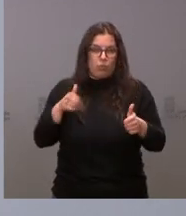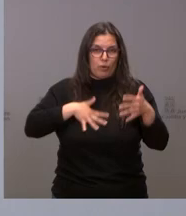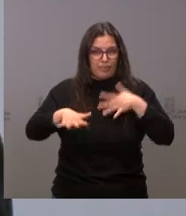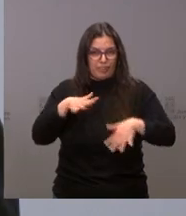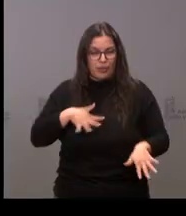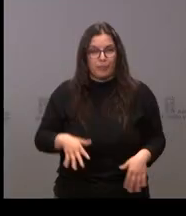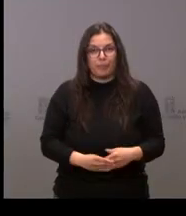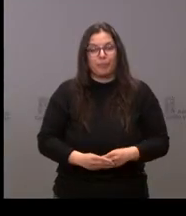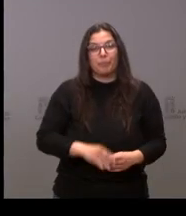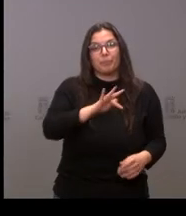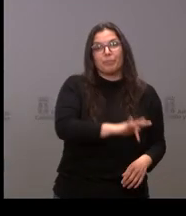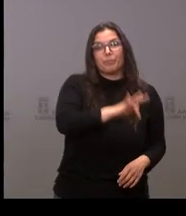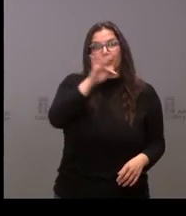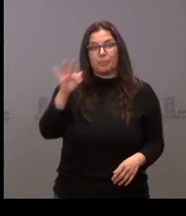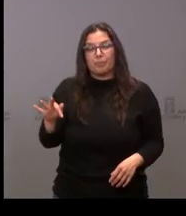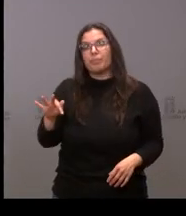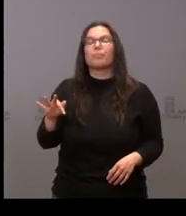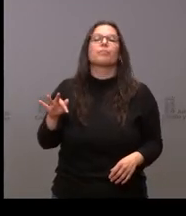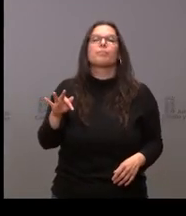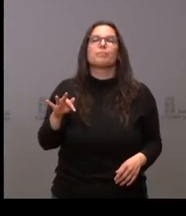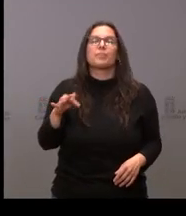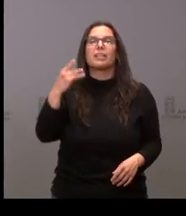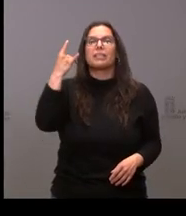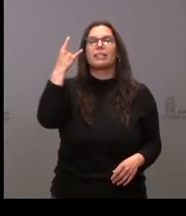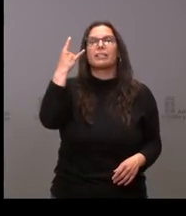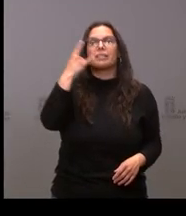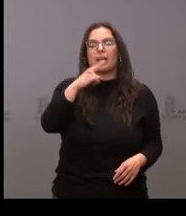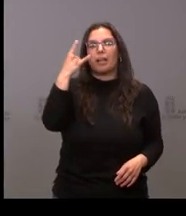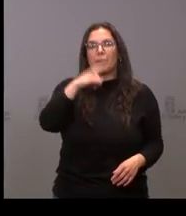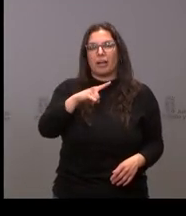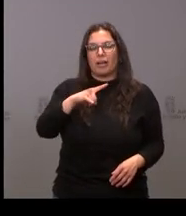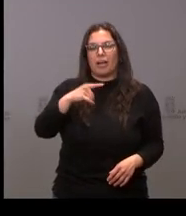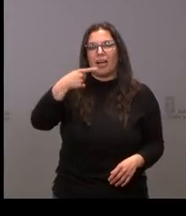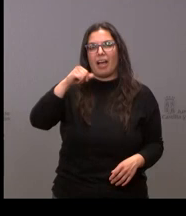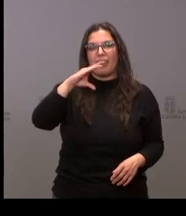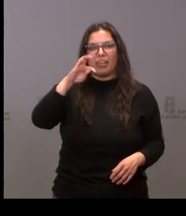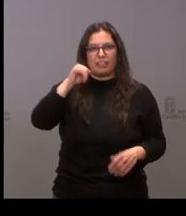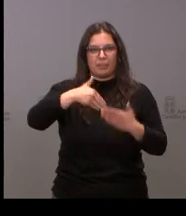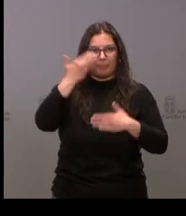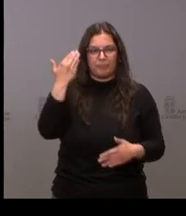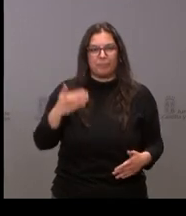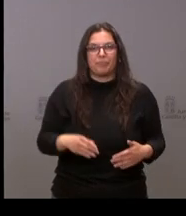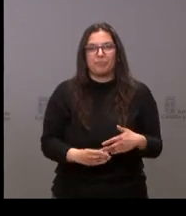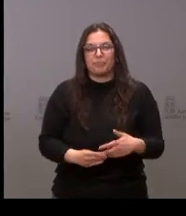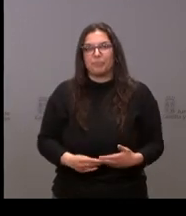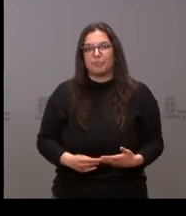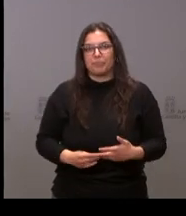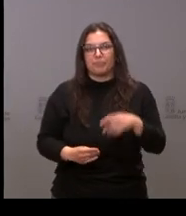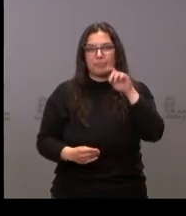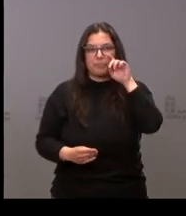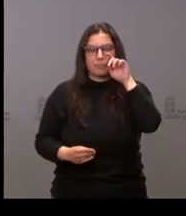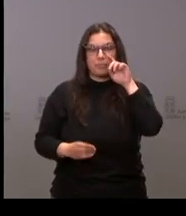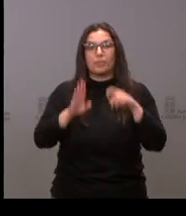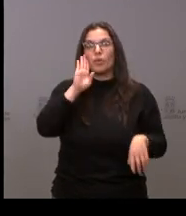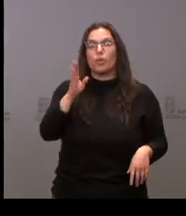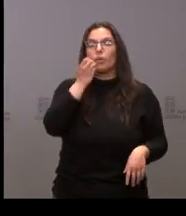Pues es el turno ya de la Gaceta de Salamanca y de Belén Hernández cuando quieras Belén adelante Hola